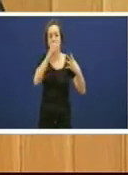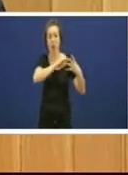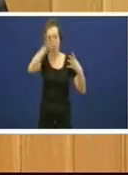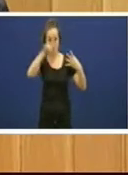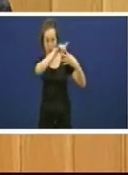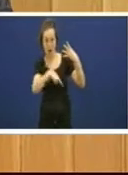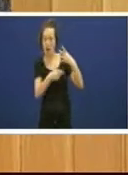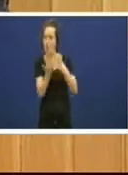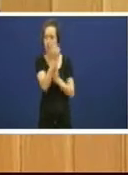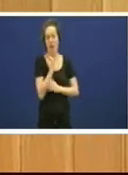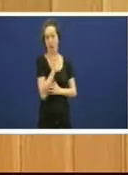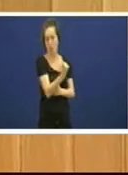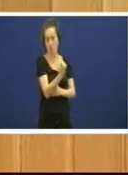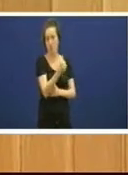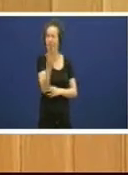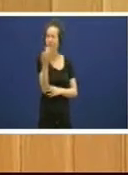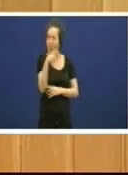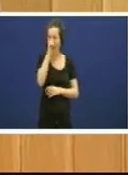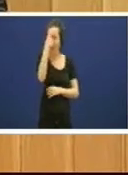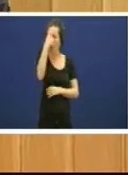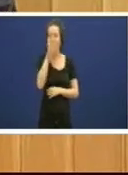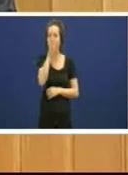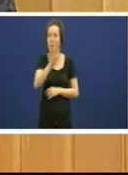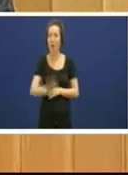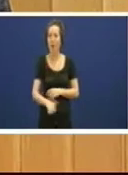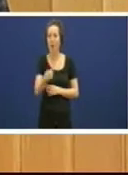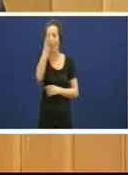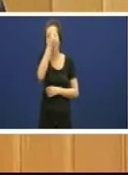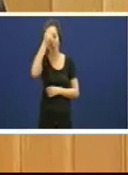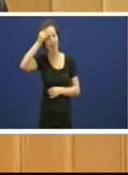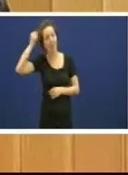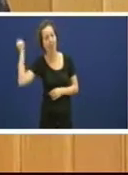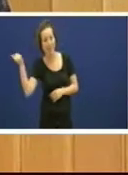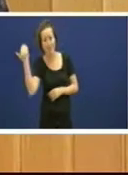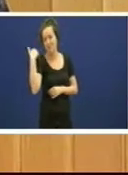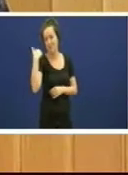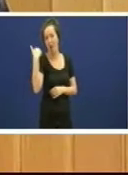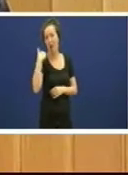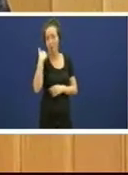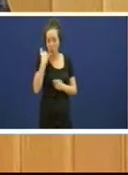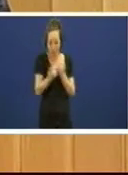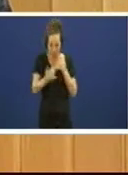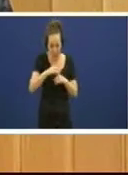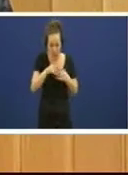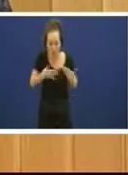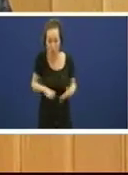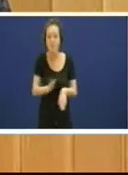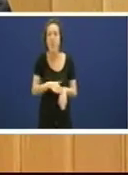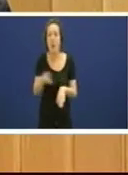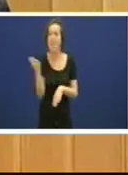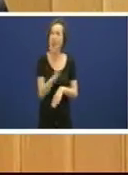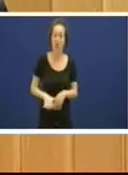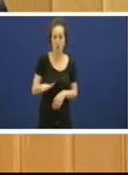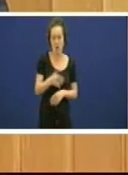ben todo iso hai que recordalo porque se non esquecemos cale o pasado e porque estamos onde estamos e tamén hai que recordar